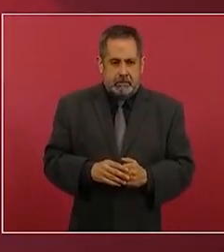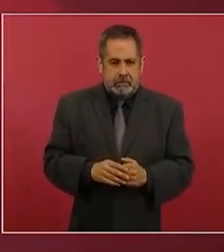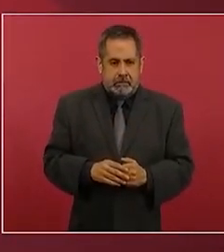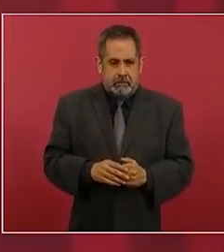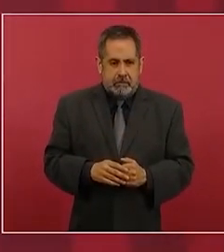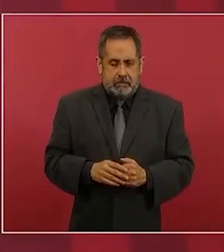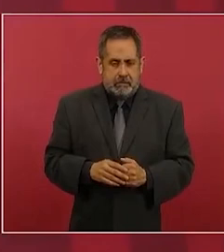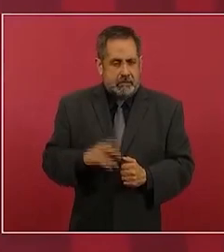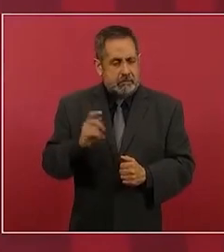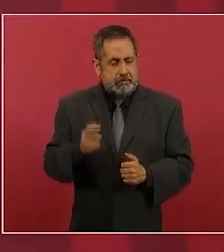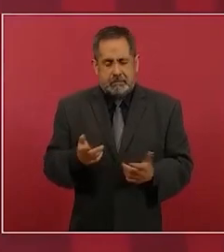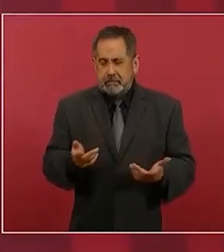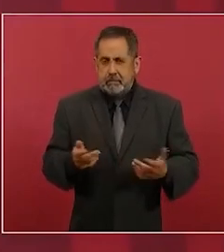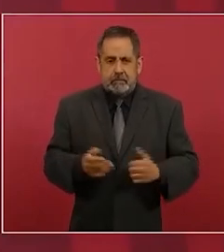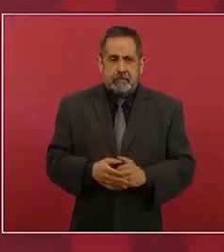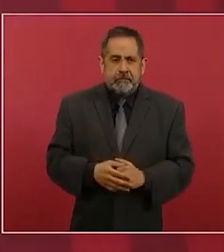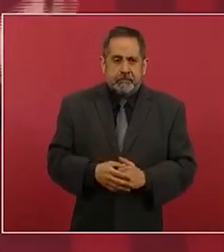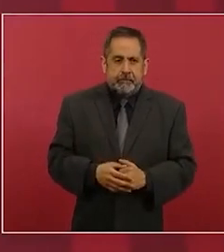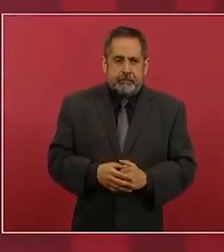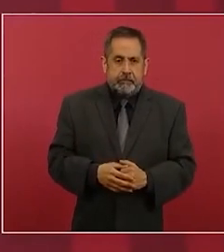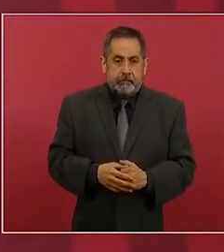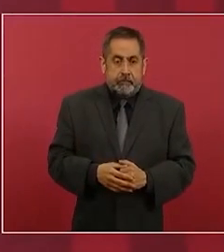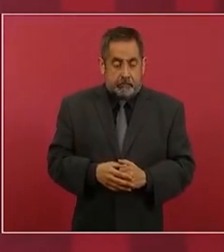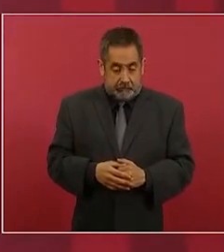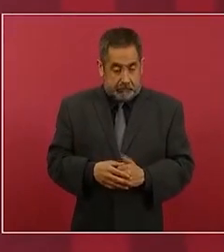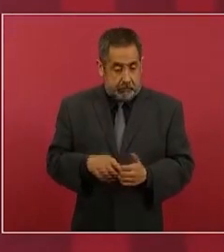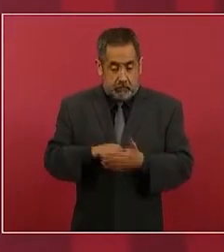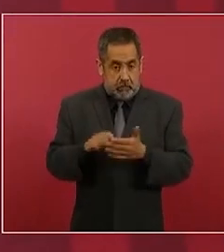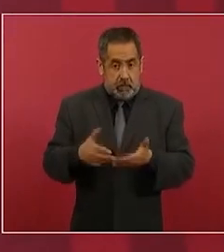que ahora